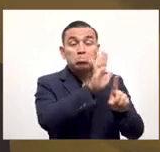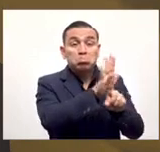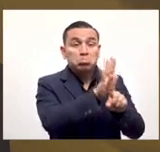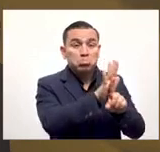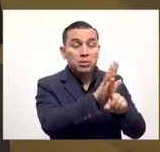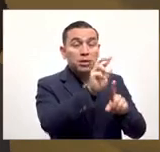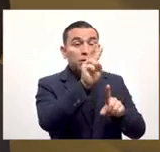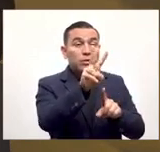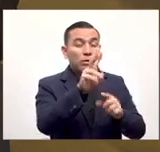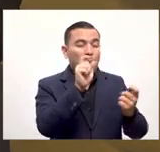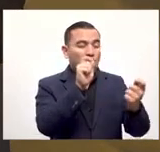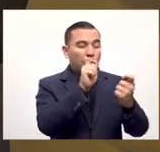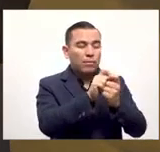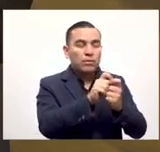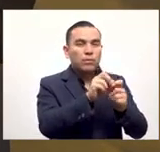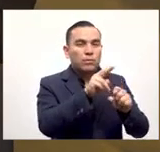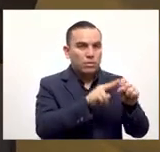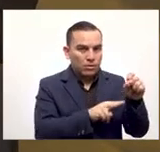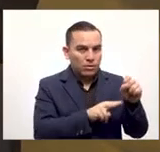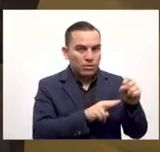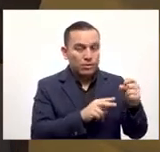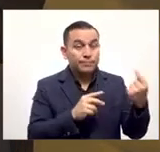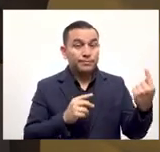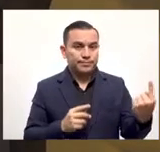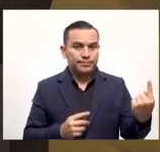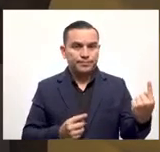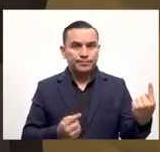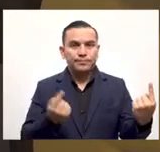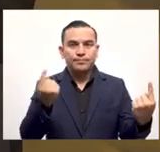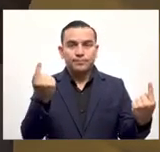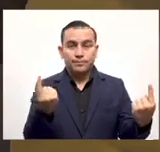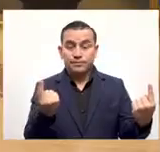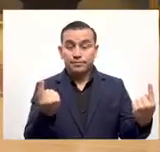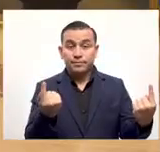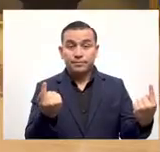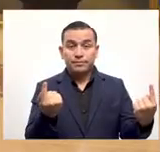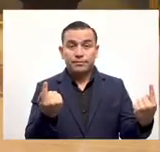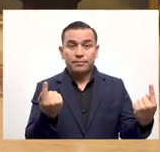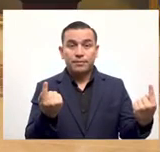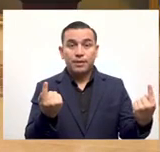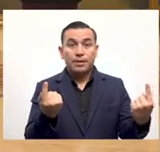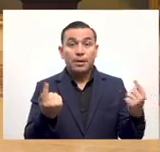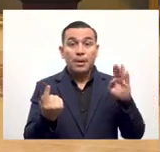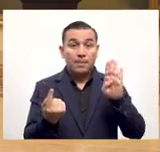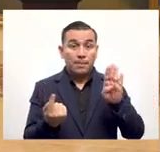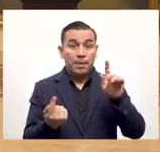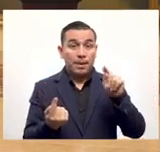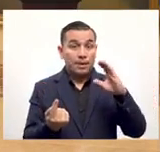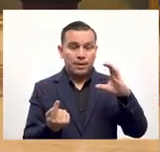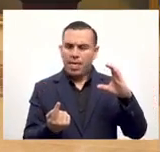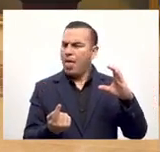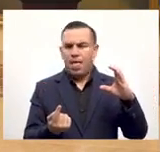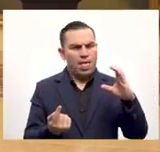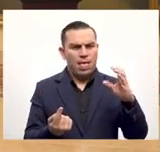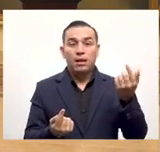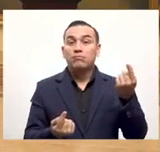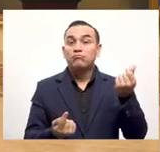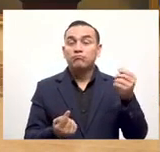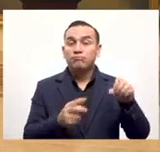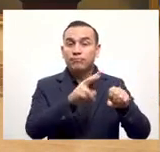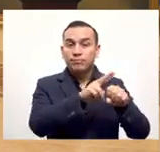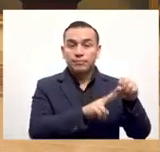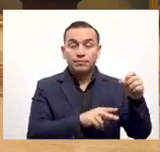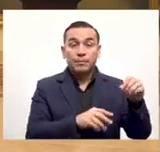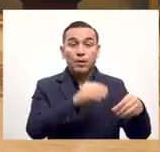pudiera ser menos pero al final él tiene exactamente lo que pidió entonces va no con Bitcoin sino con dólares donde